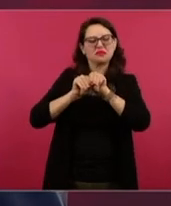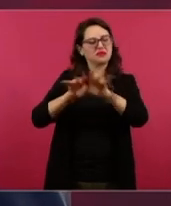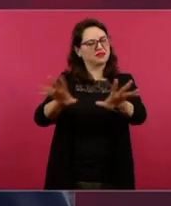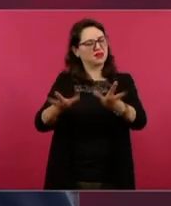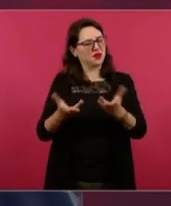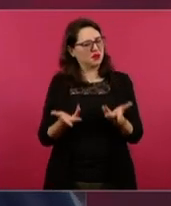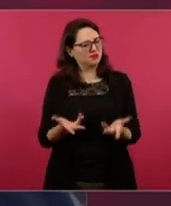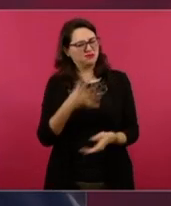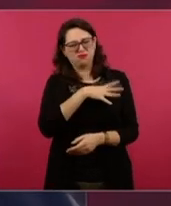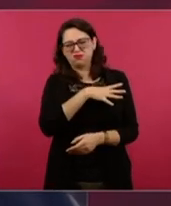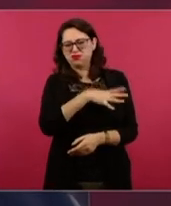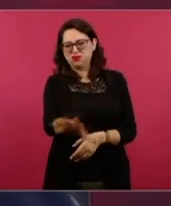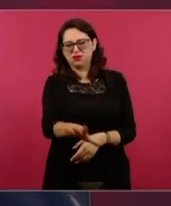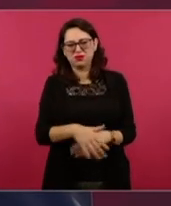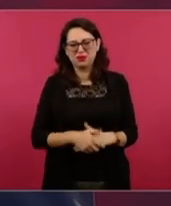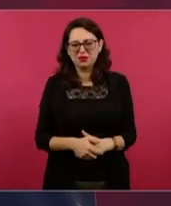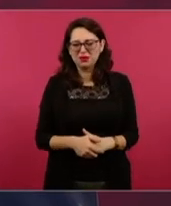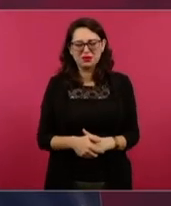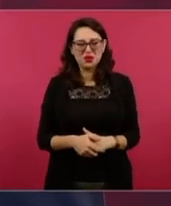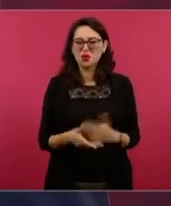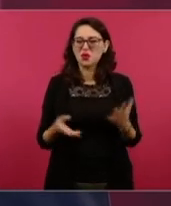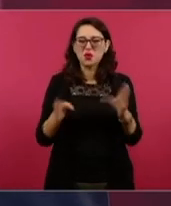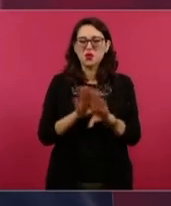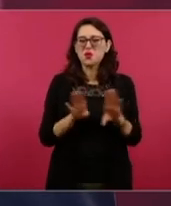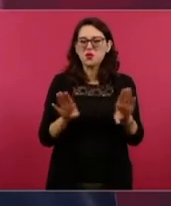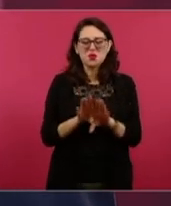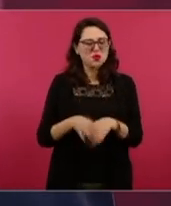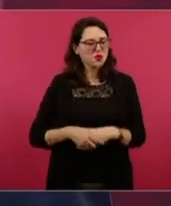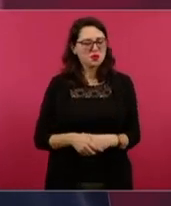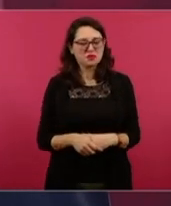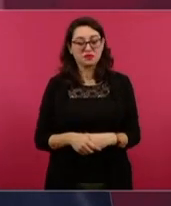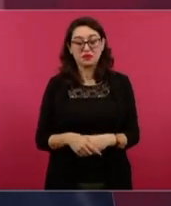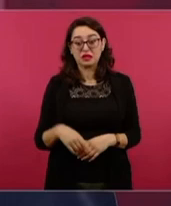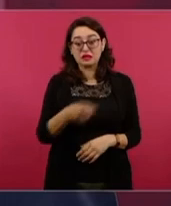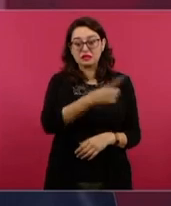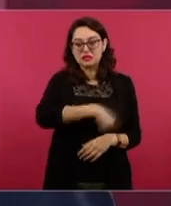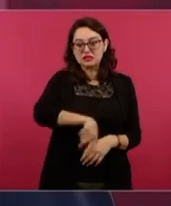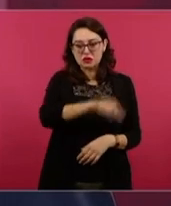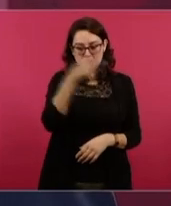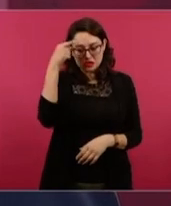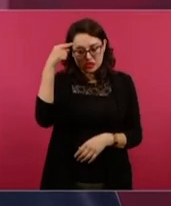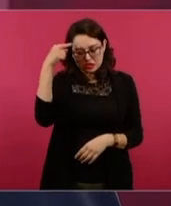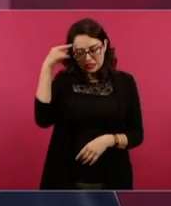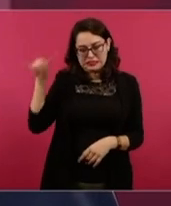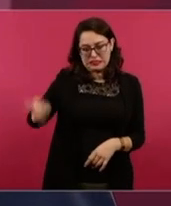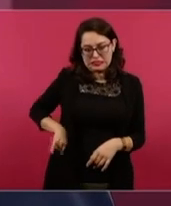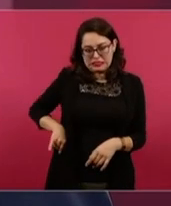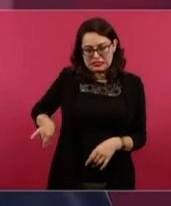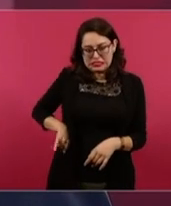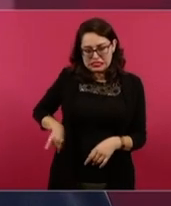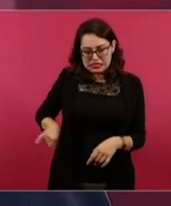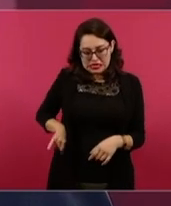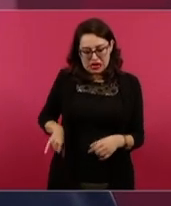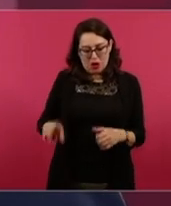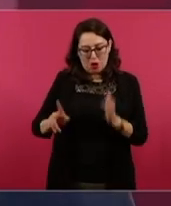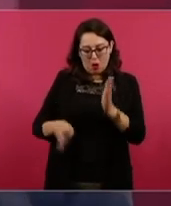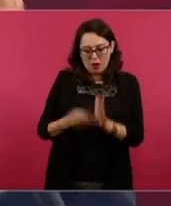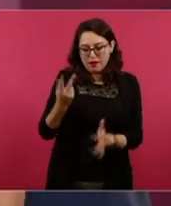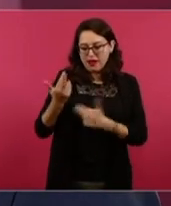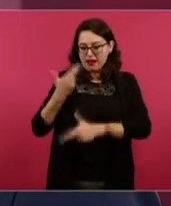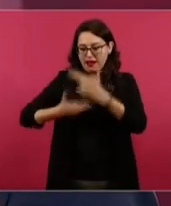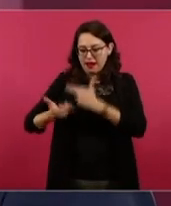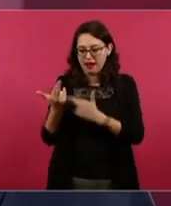Todo en función de sus intereses, sus privilegios y